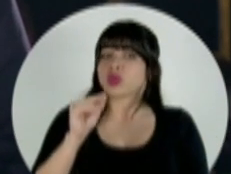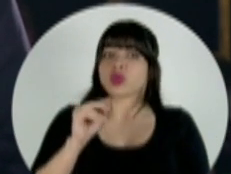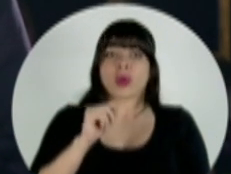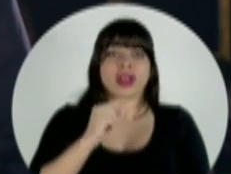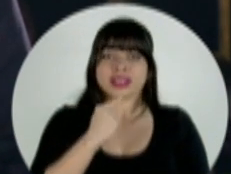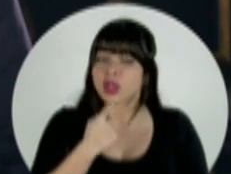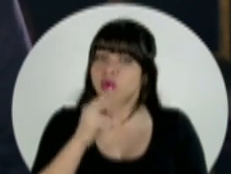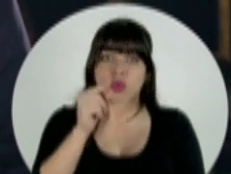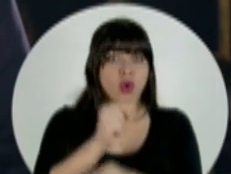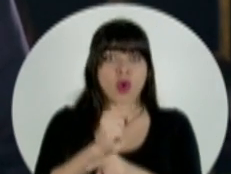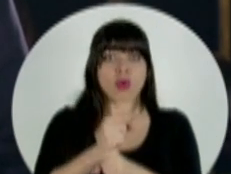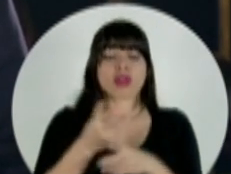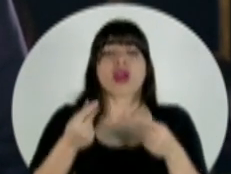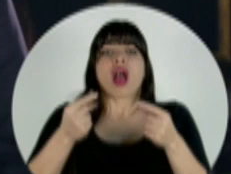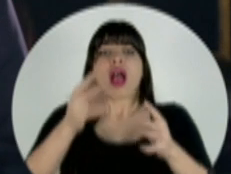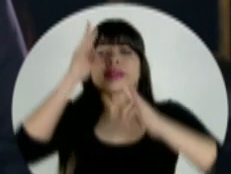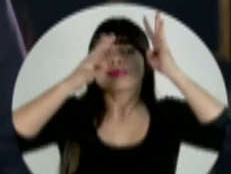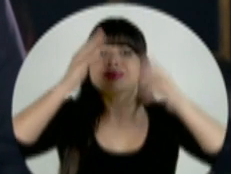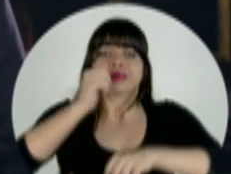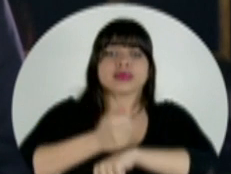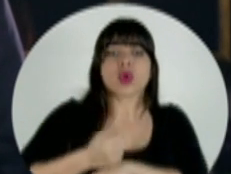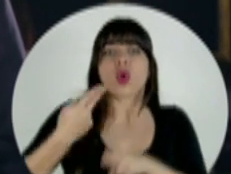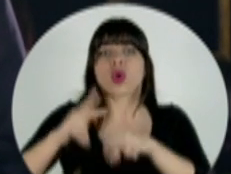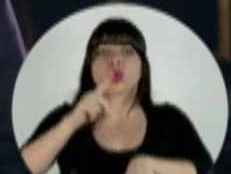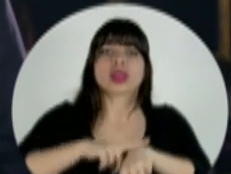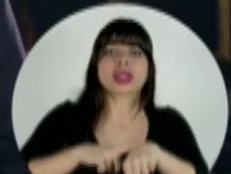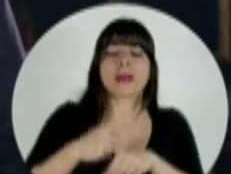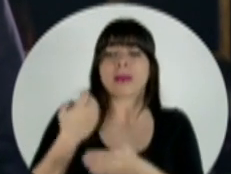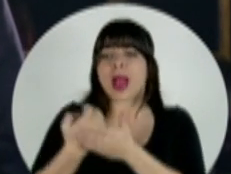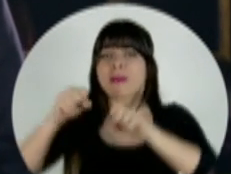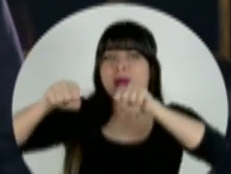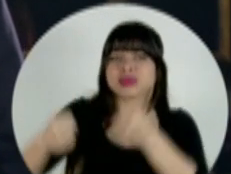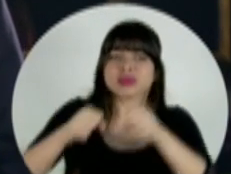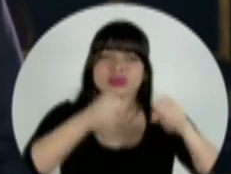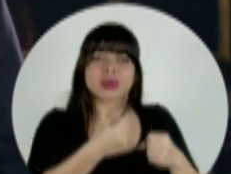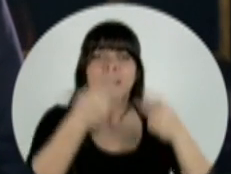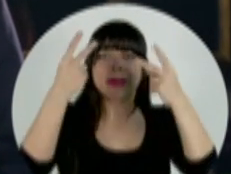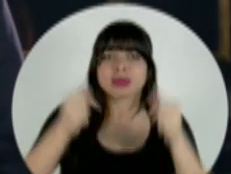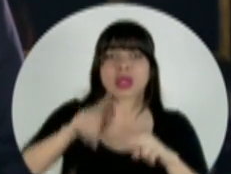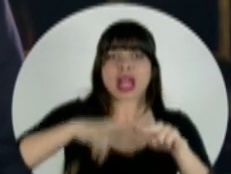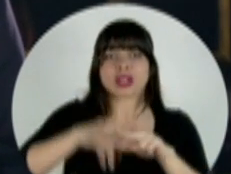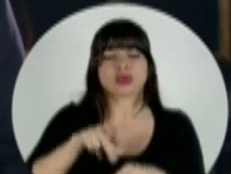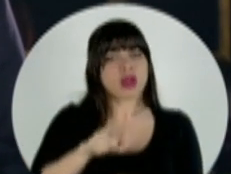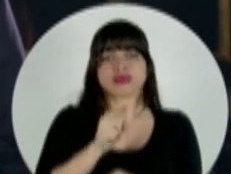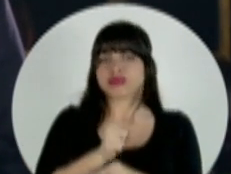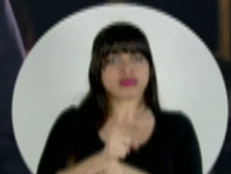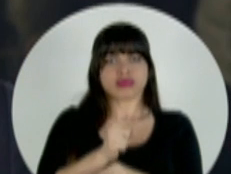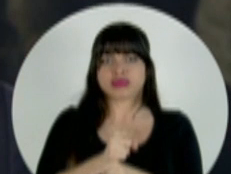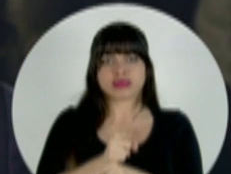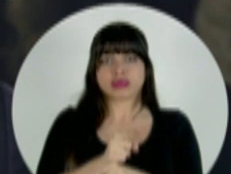prudente exigir una solución atropellada y en un corto plazo con recortes abruptos al presupuesto nacional.